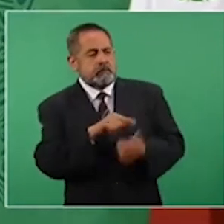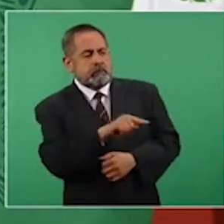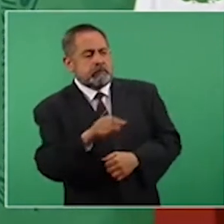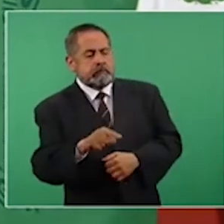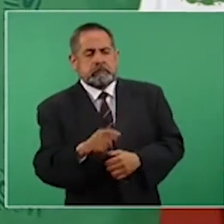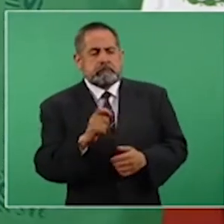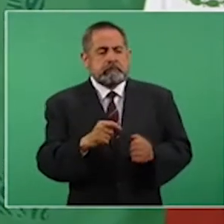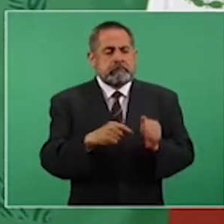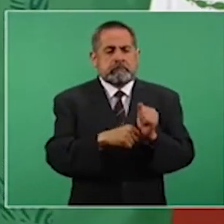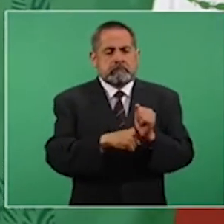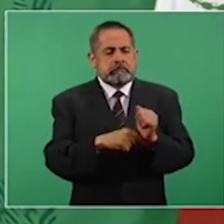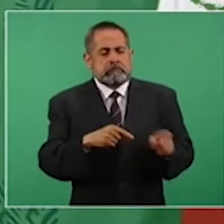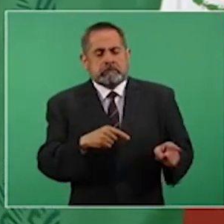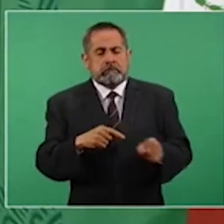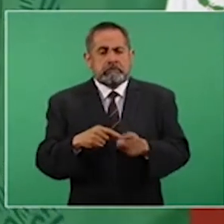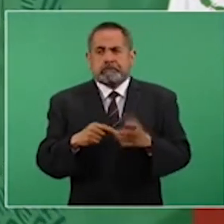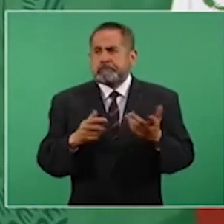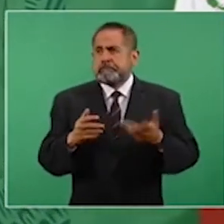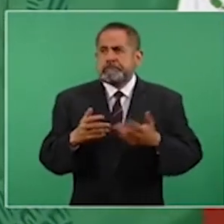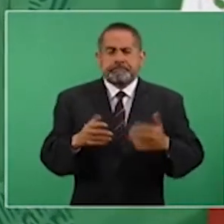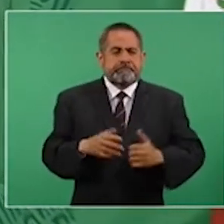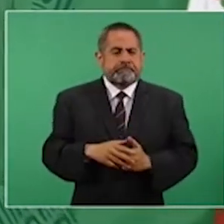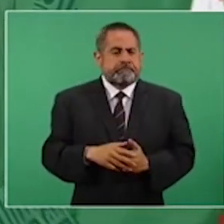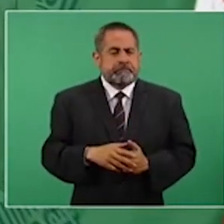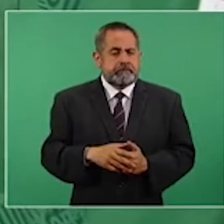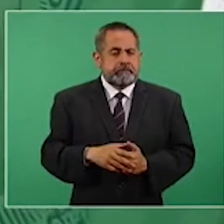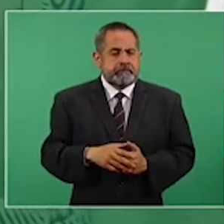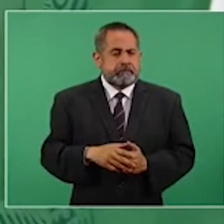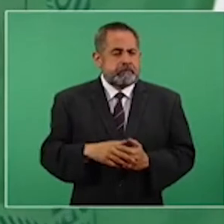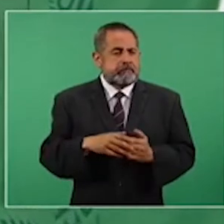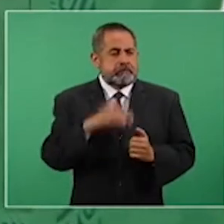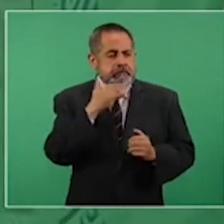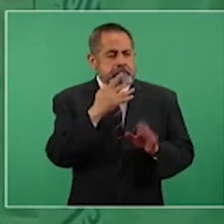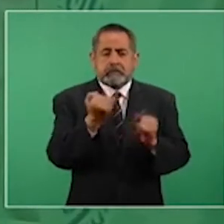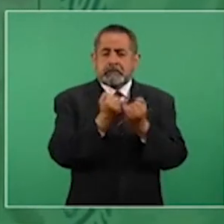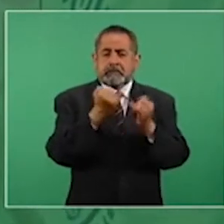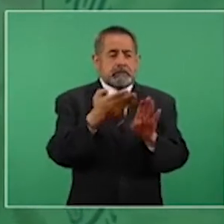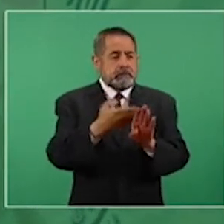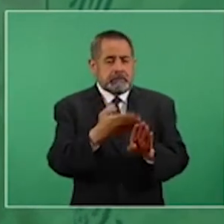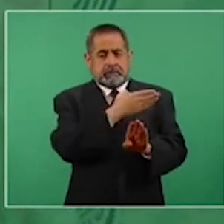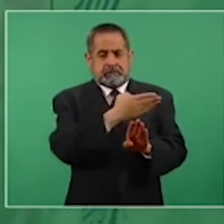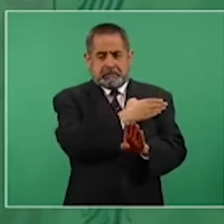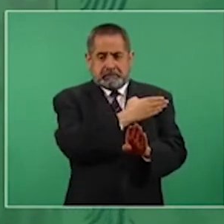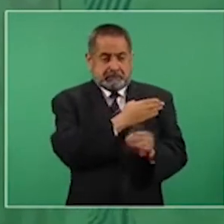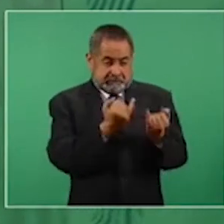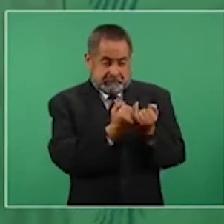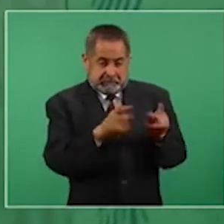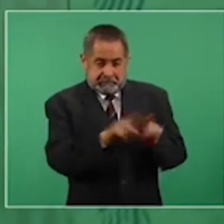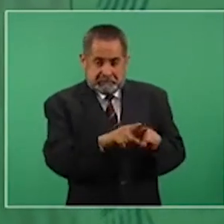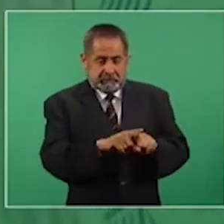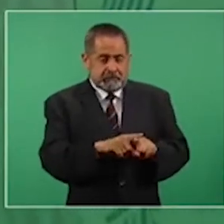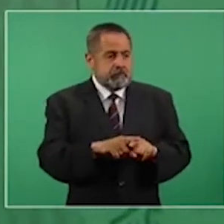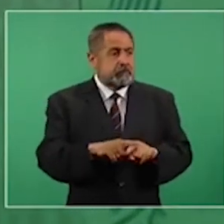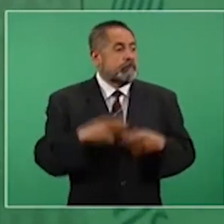antes de